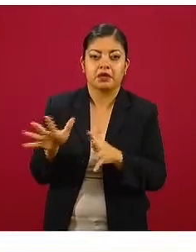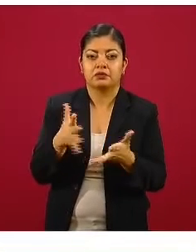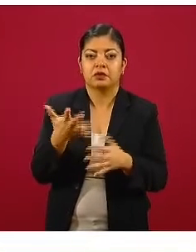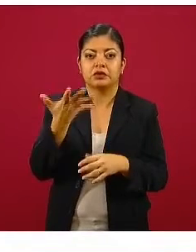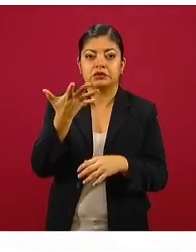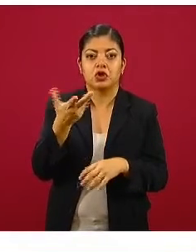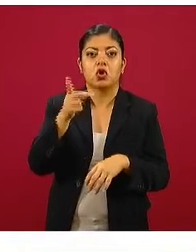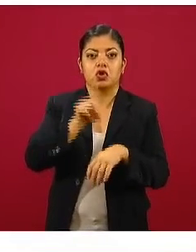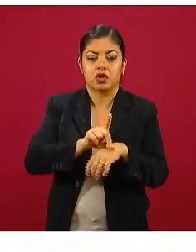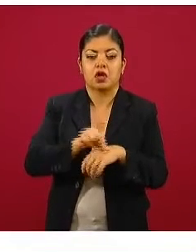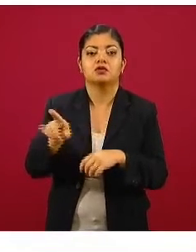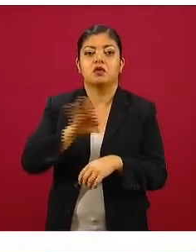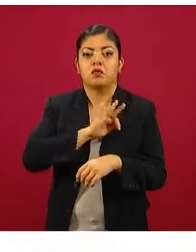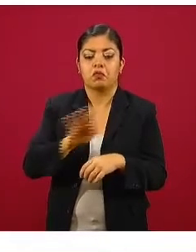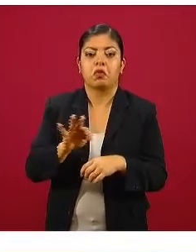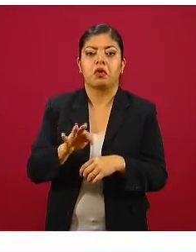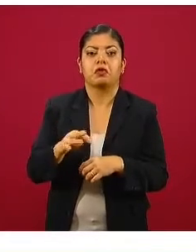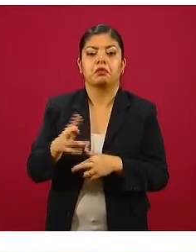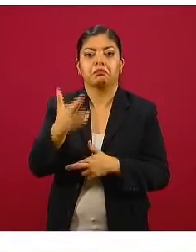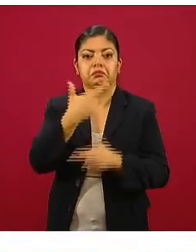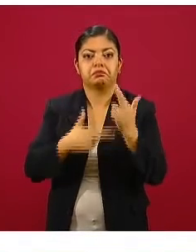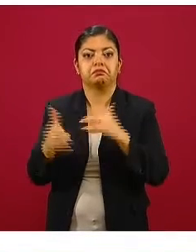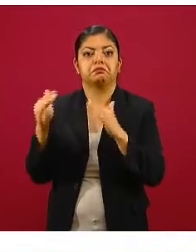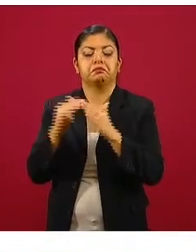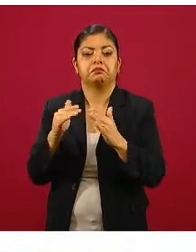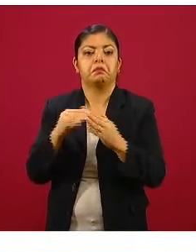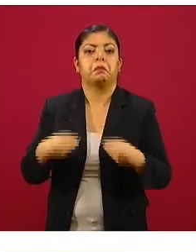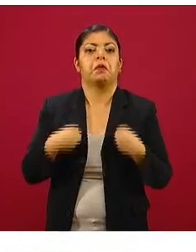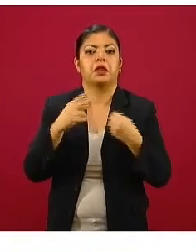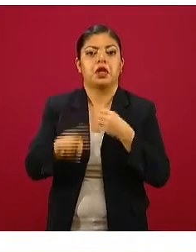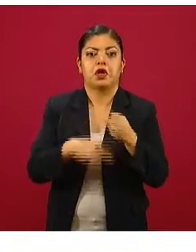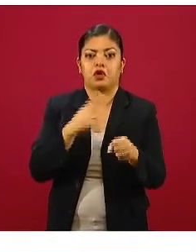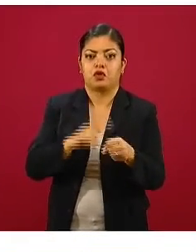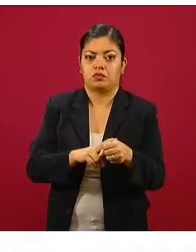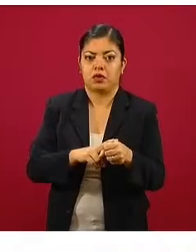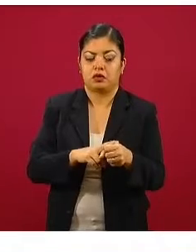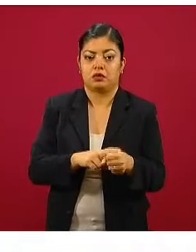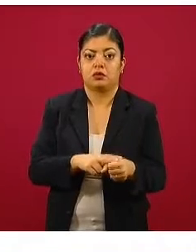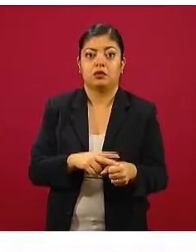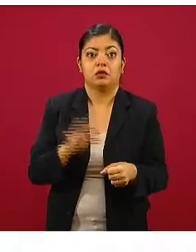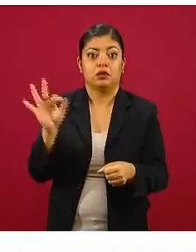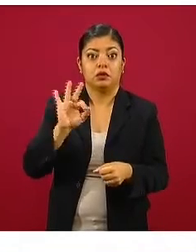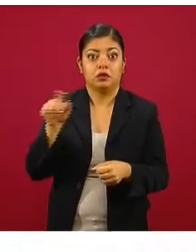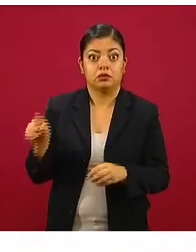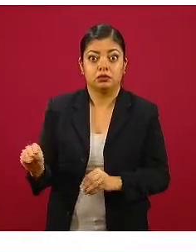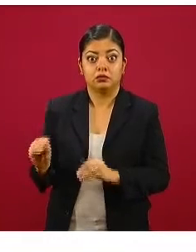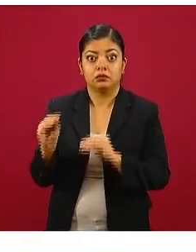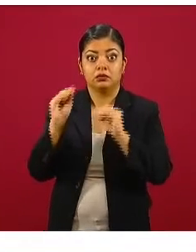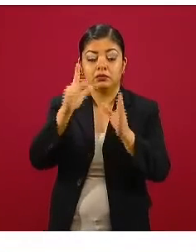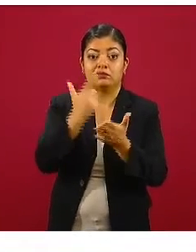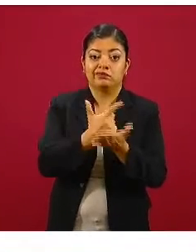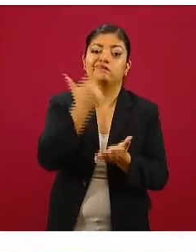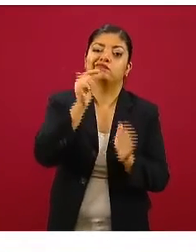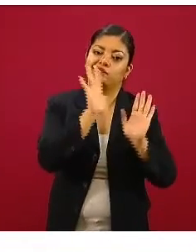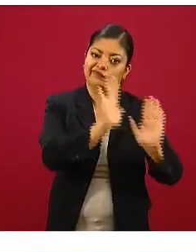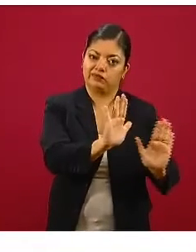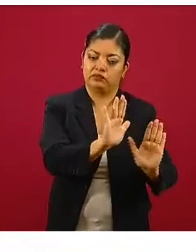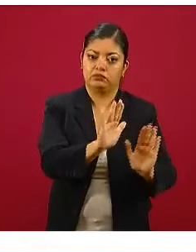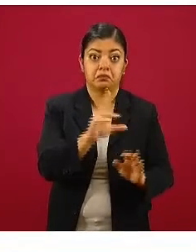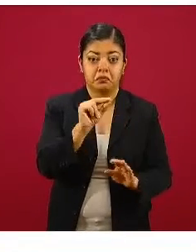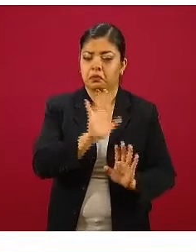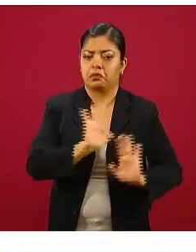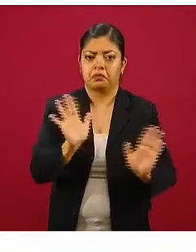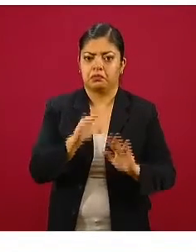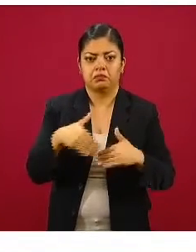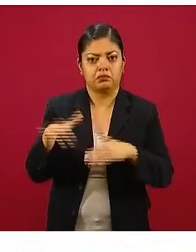pueden reintegrarse a su vida normal, en la medida en que no tienen necesidad de pasar a las terapias intensivas. La